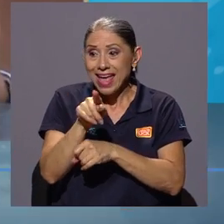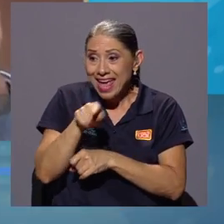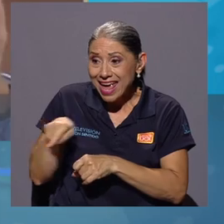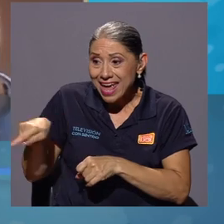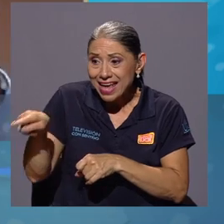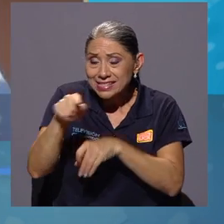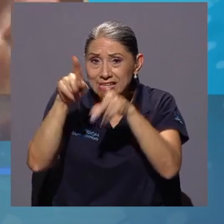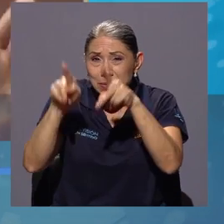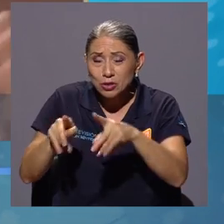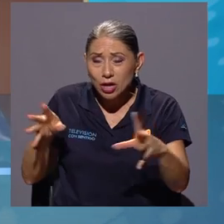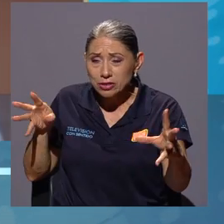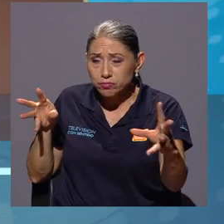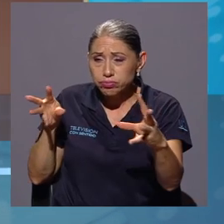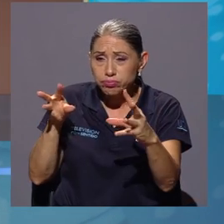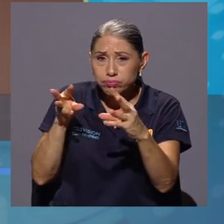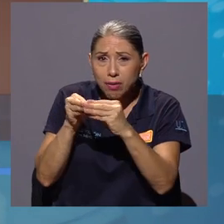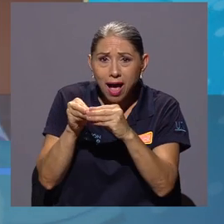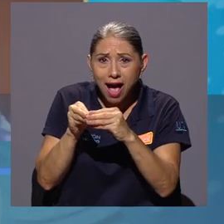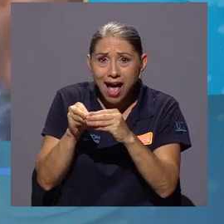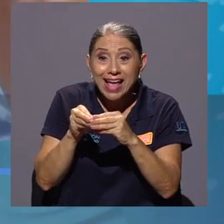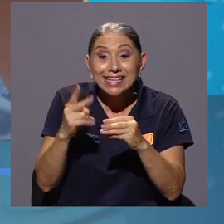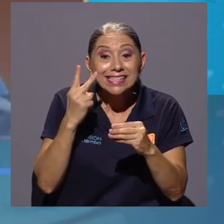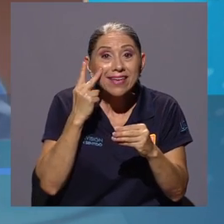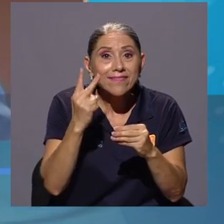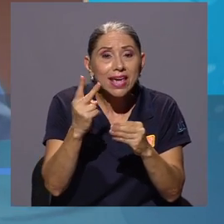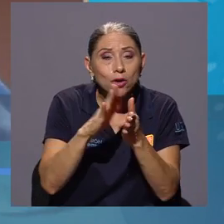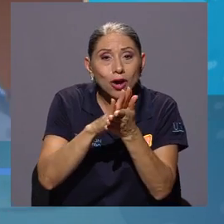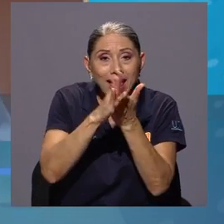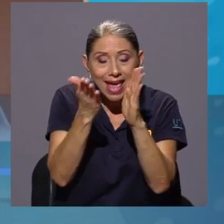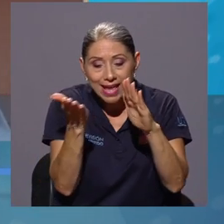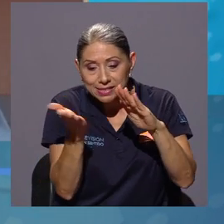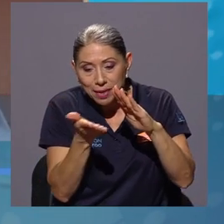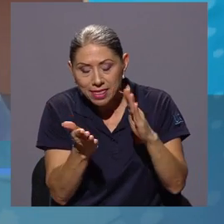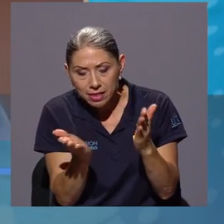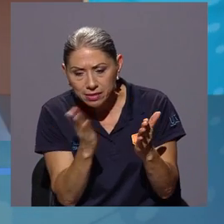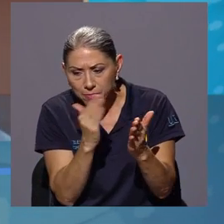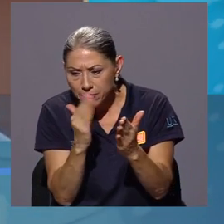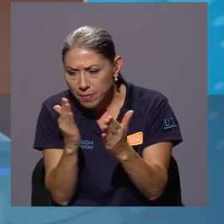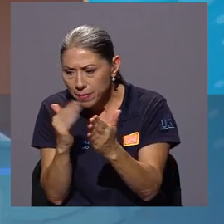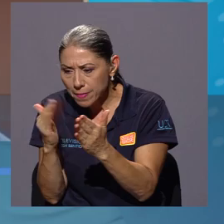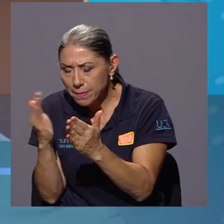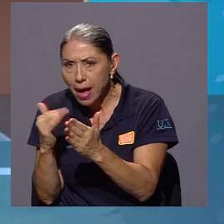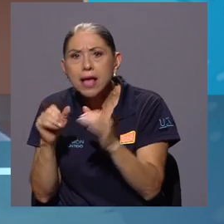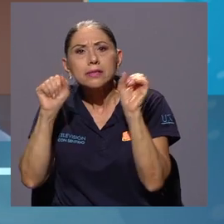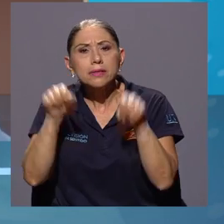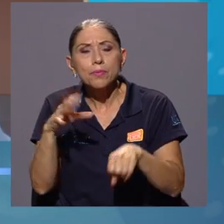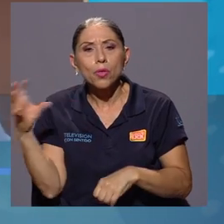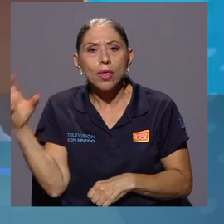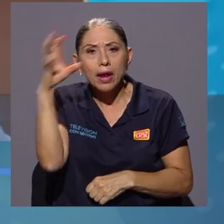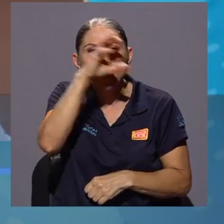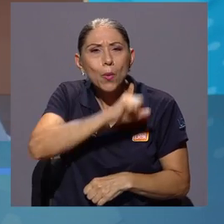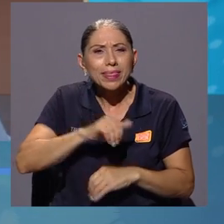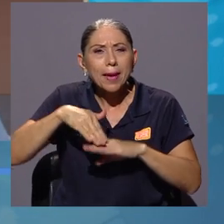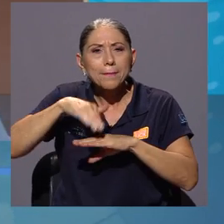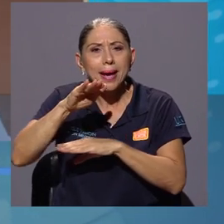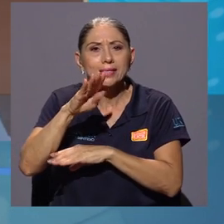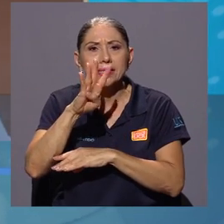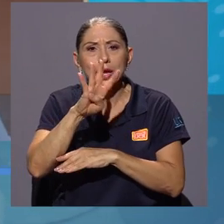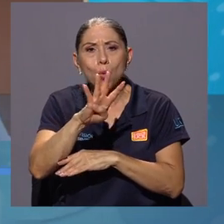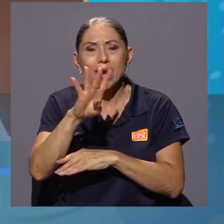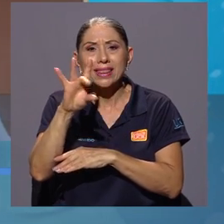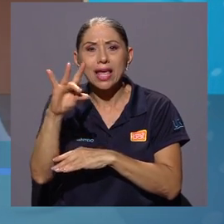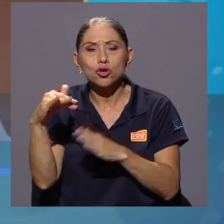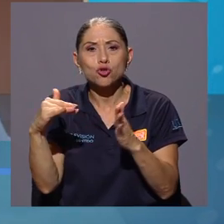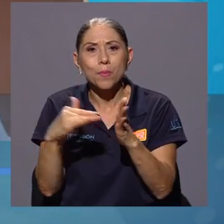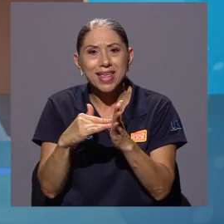a todos esos se les revisaron los expedientes y se logró identificar a más de 48 mil que